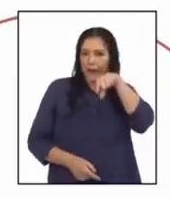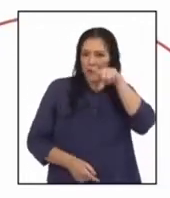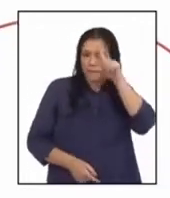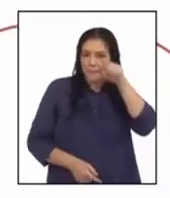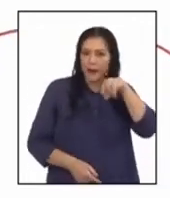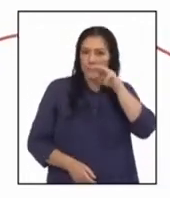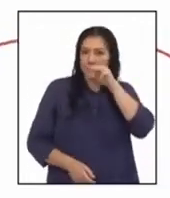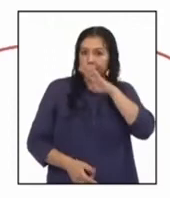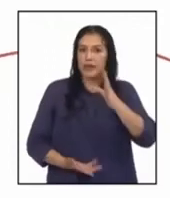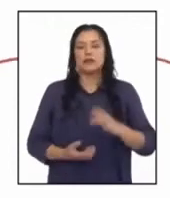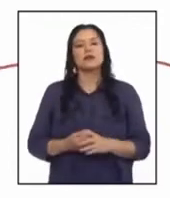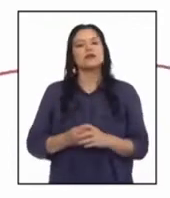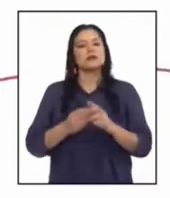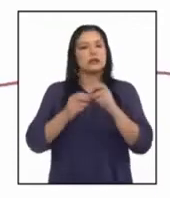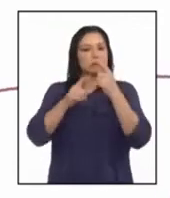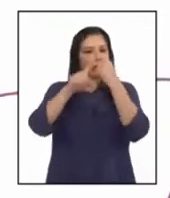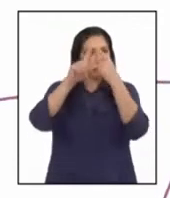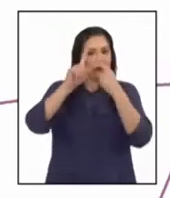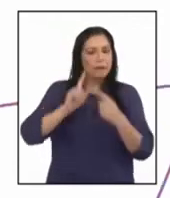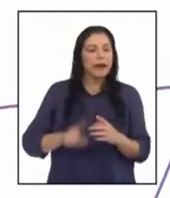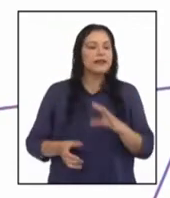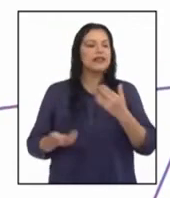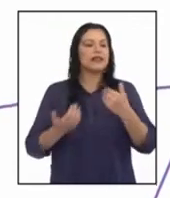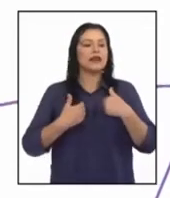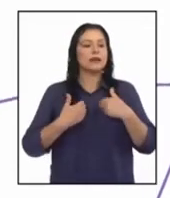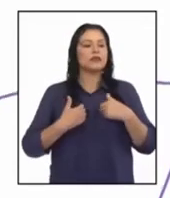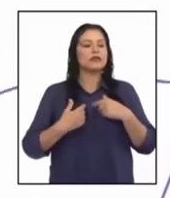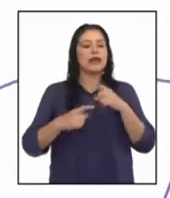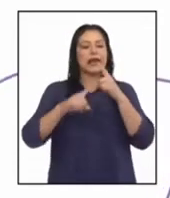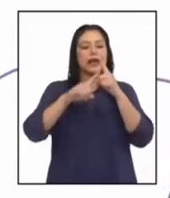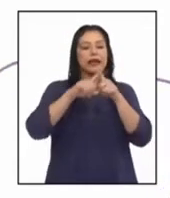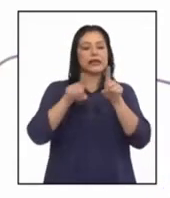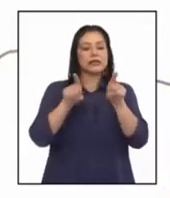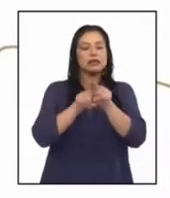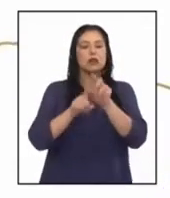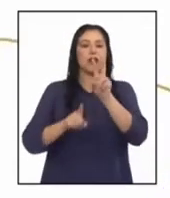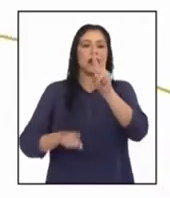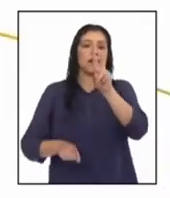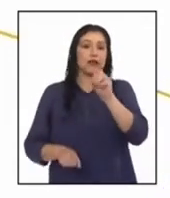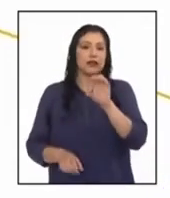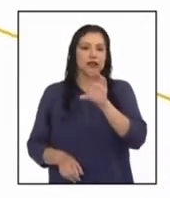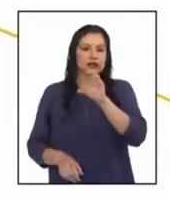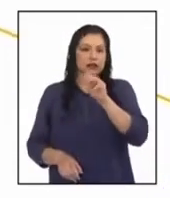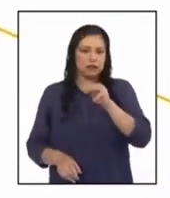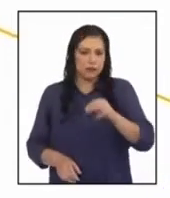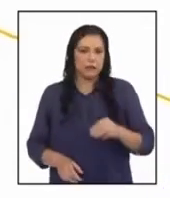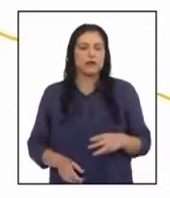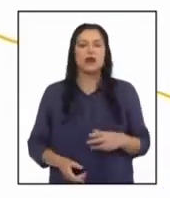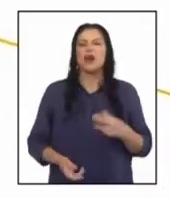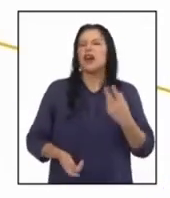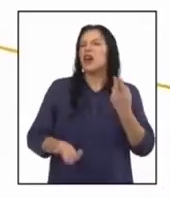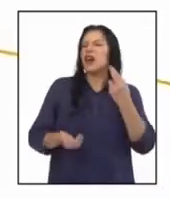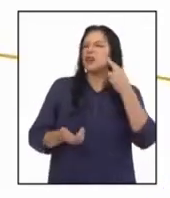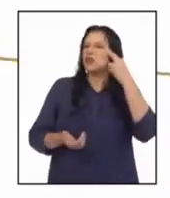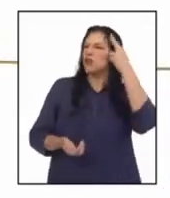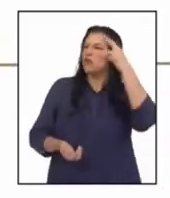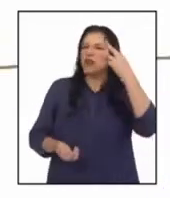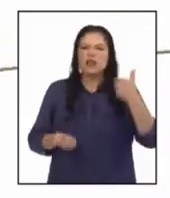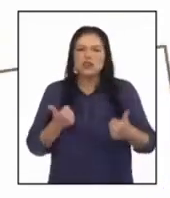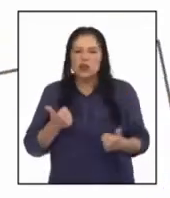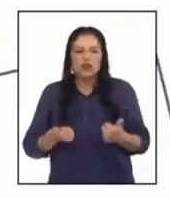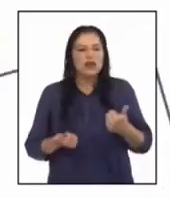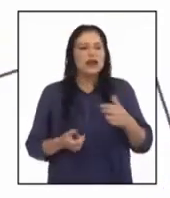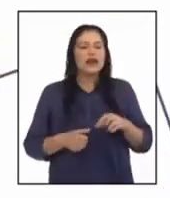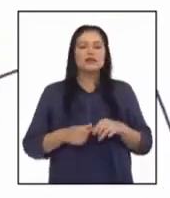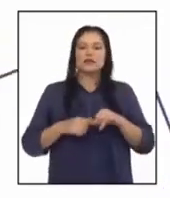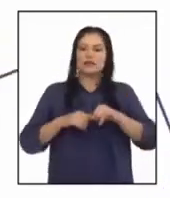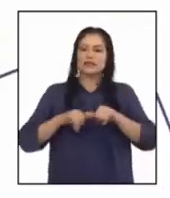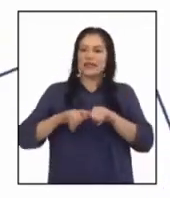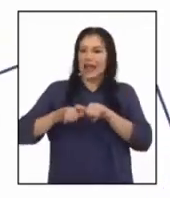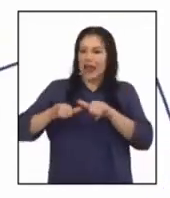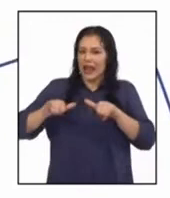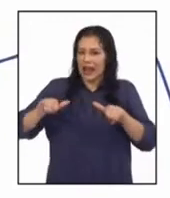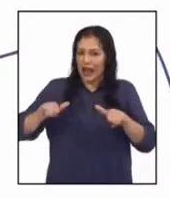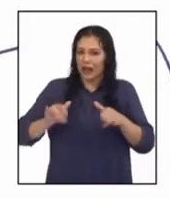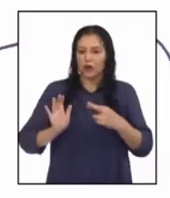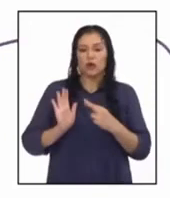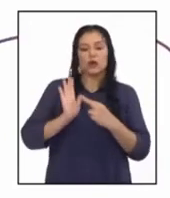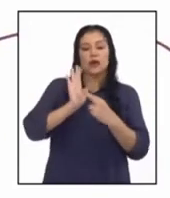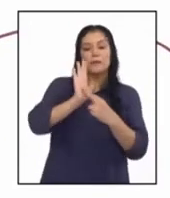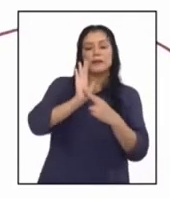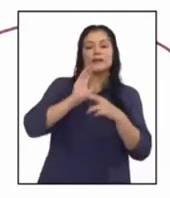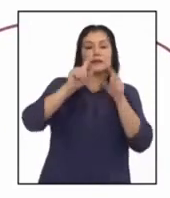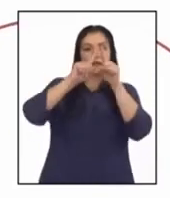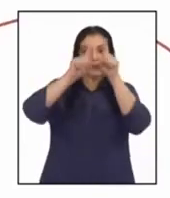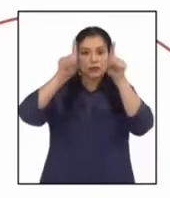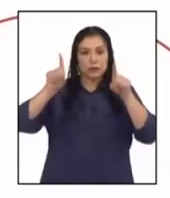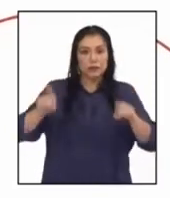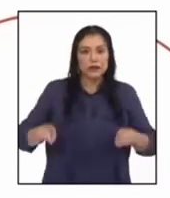unidad metros y operando, obtenemos que X es igual a 20 centímetros. Por lo tanto, el largo del plano lo representamos en la hoja de